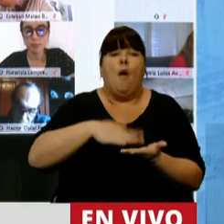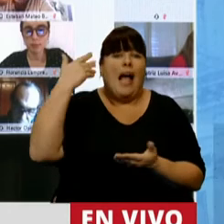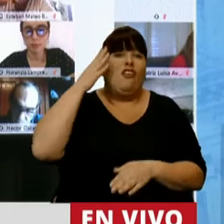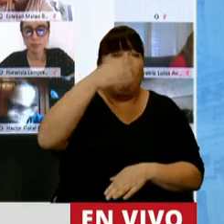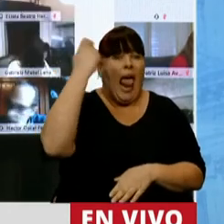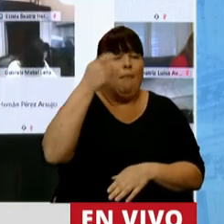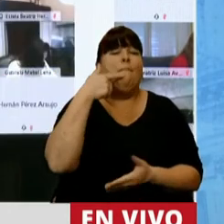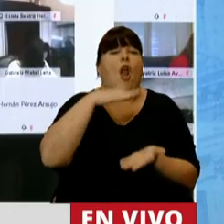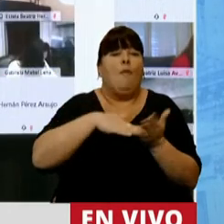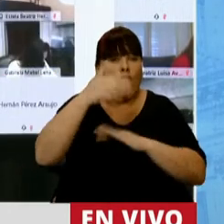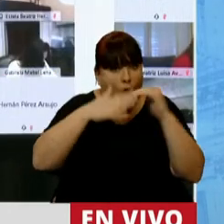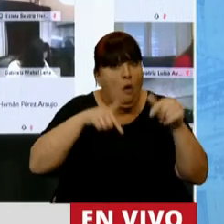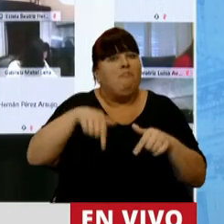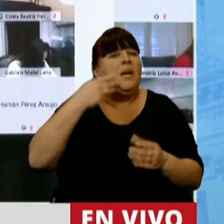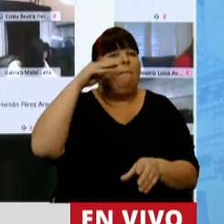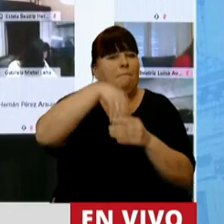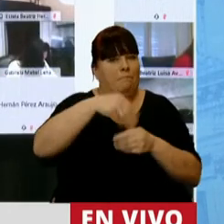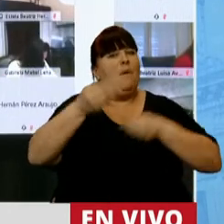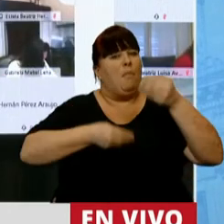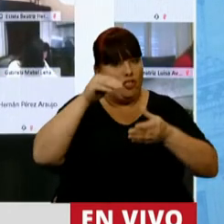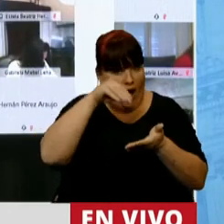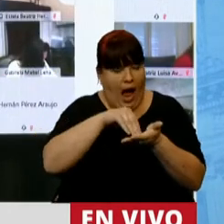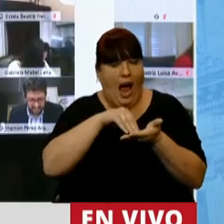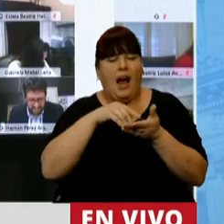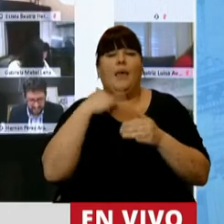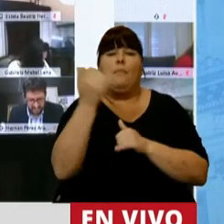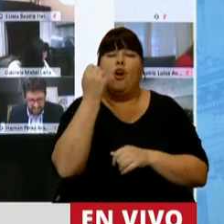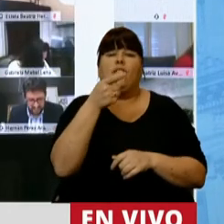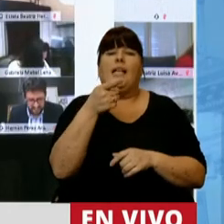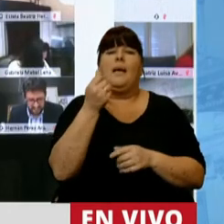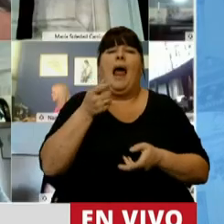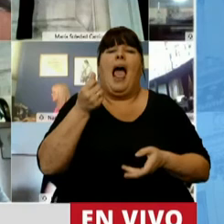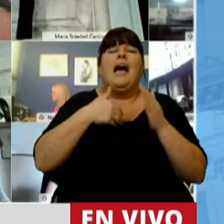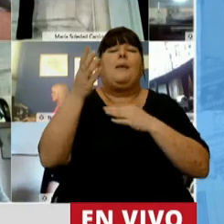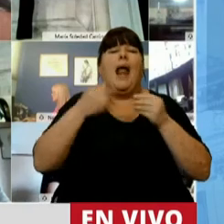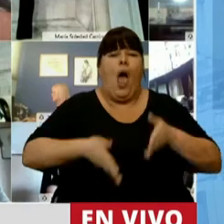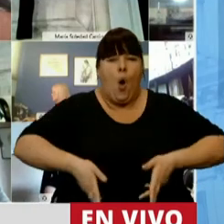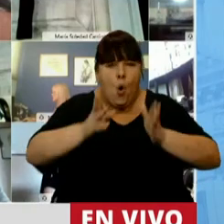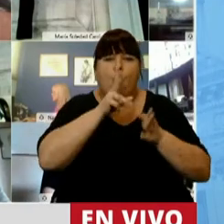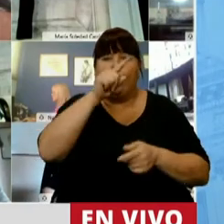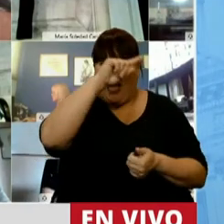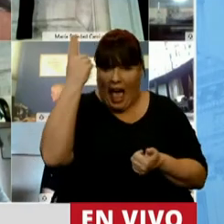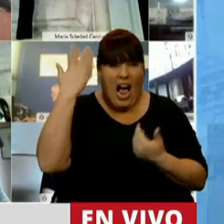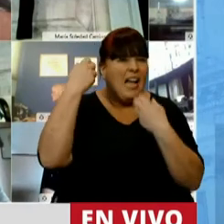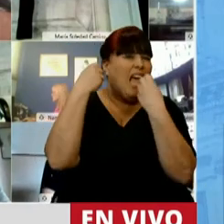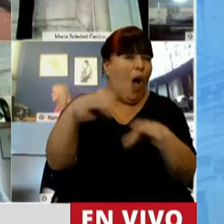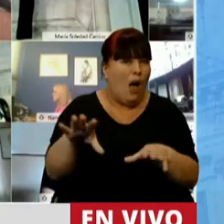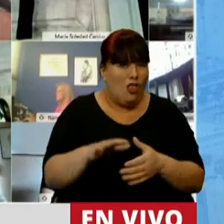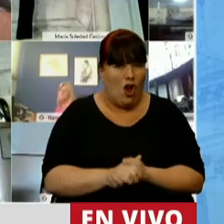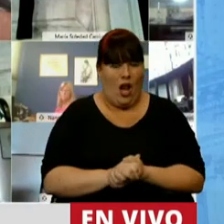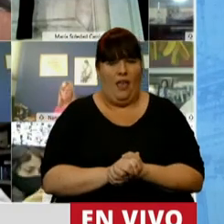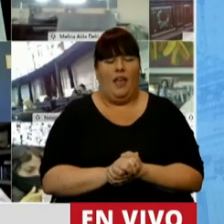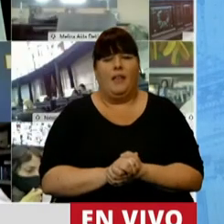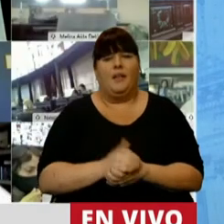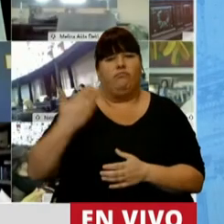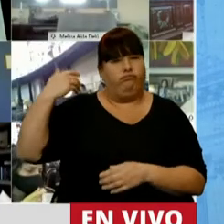visitó La Pampa están en este presupuesto. Tenemos esta carga en los fondos para rutas, rutas nacionales que fueron abandonadas en los últimos